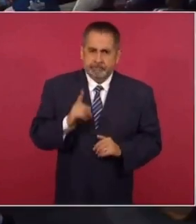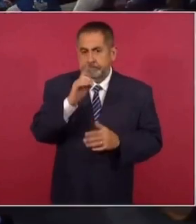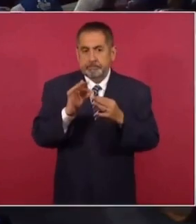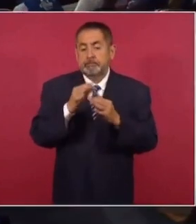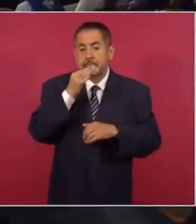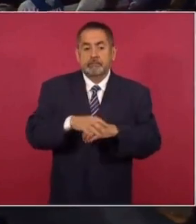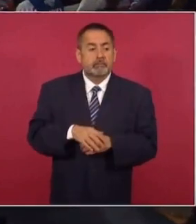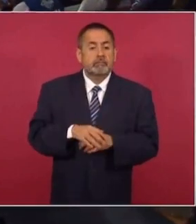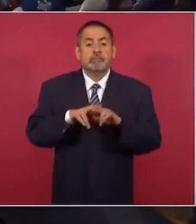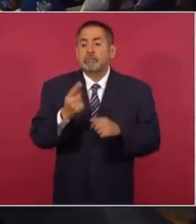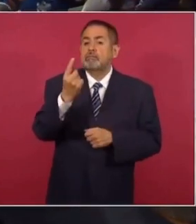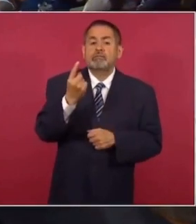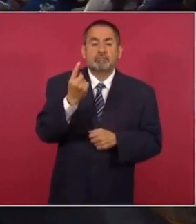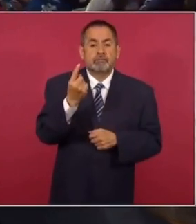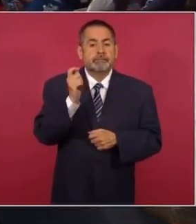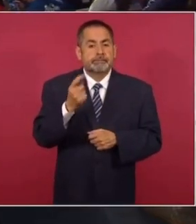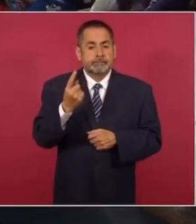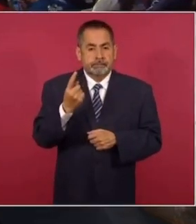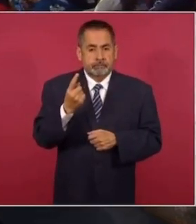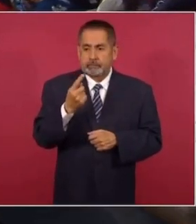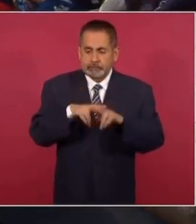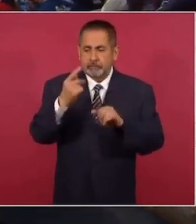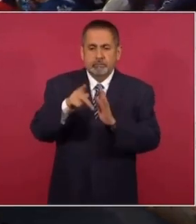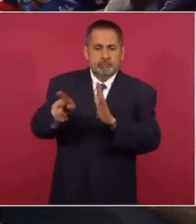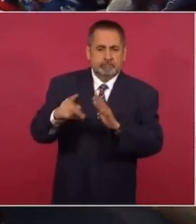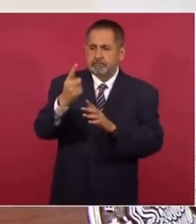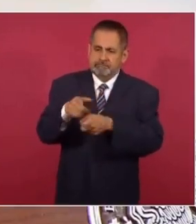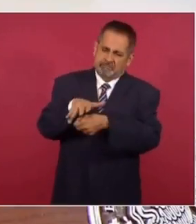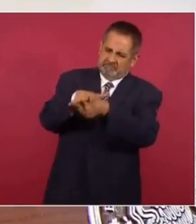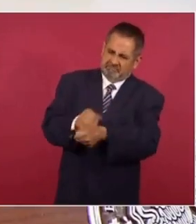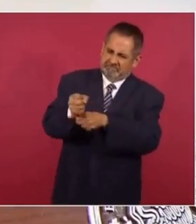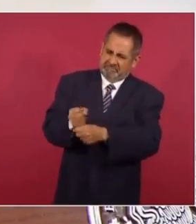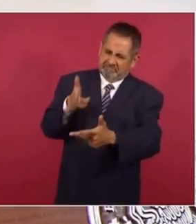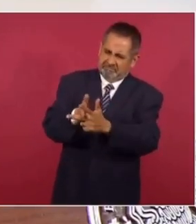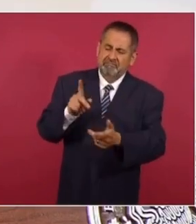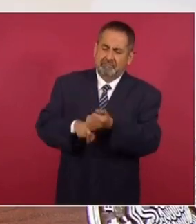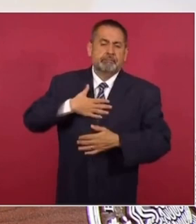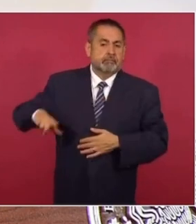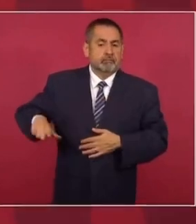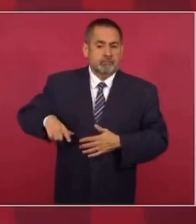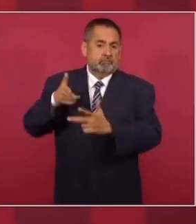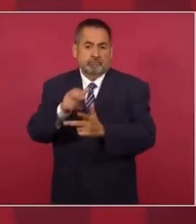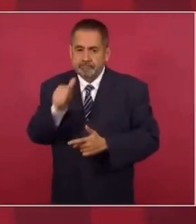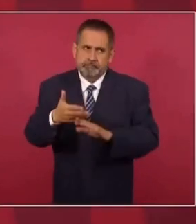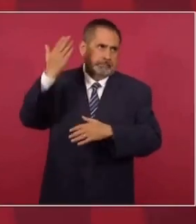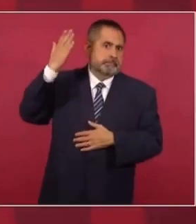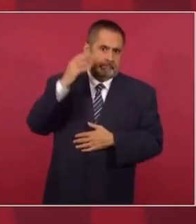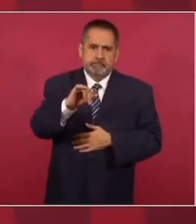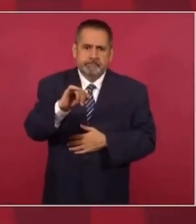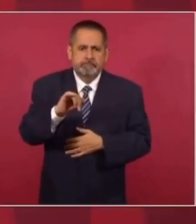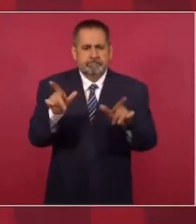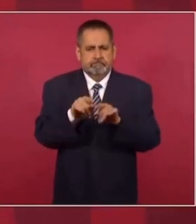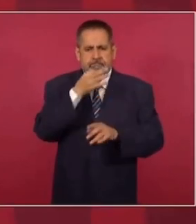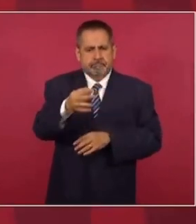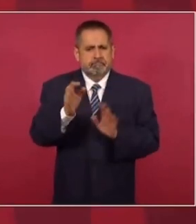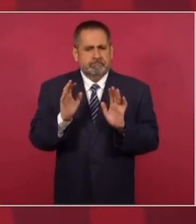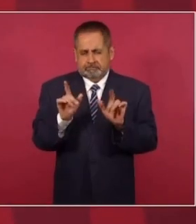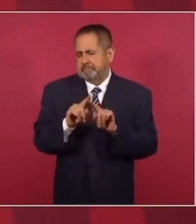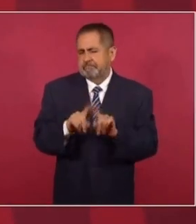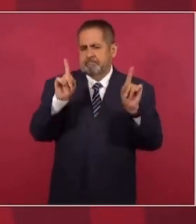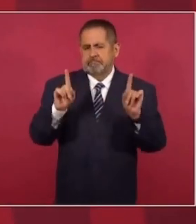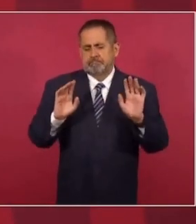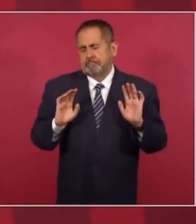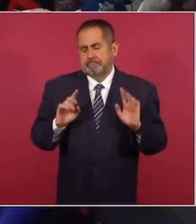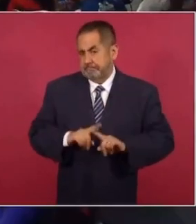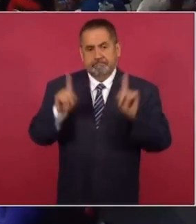que no hay uno, un periodista reprimido y mucho menos asesinado por el Estado, como era antes. Esa es la pequeña